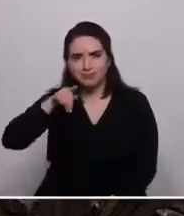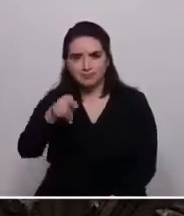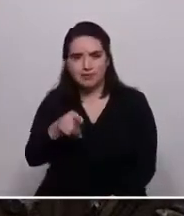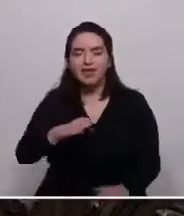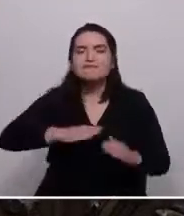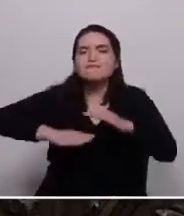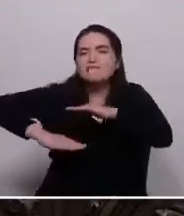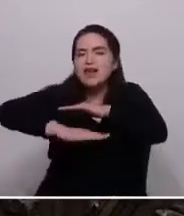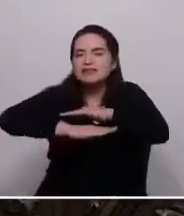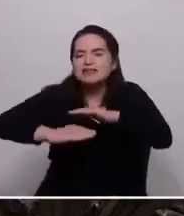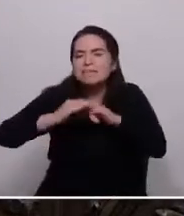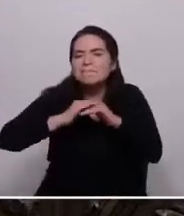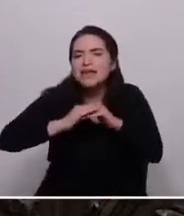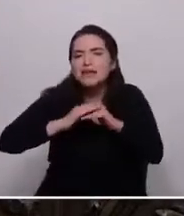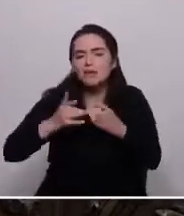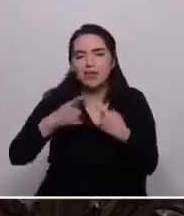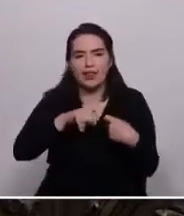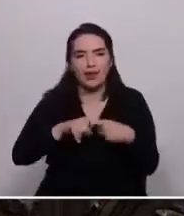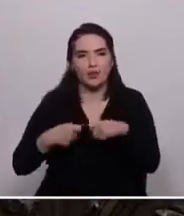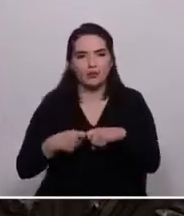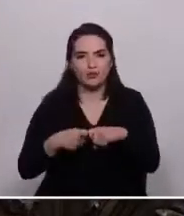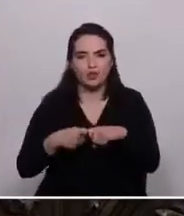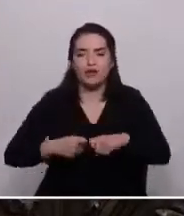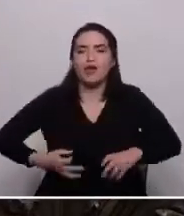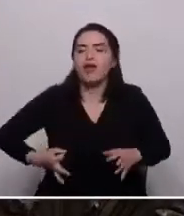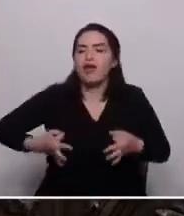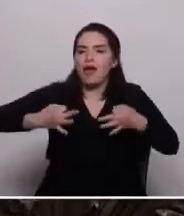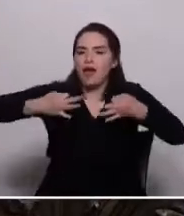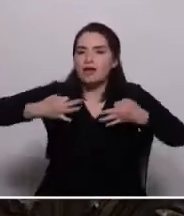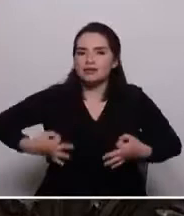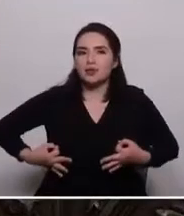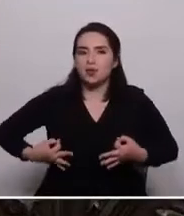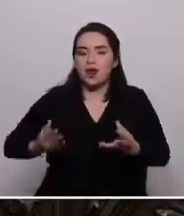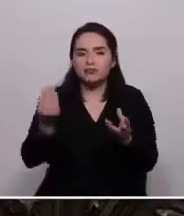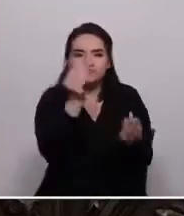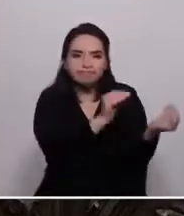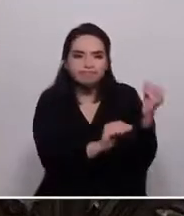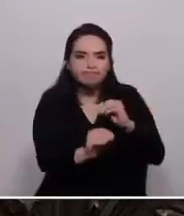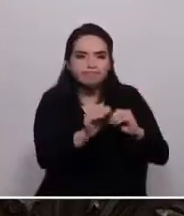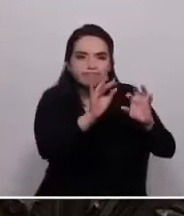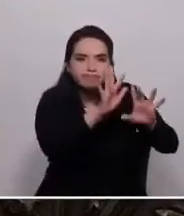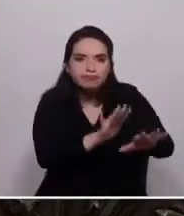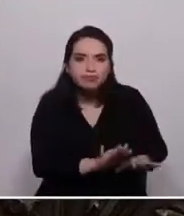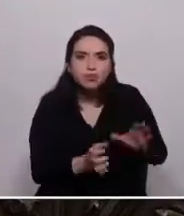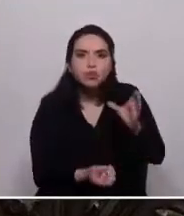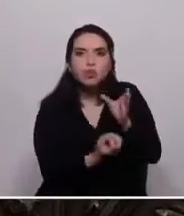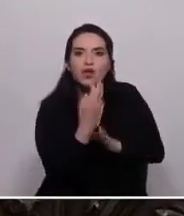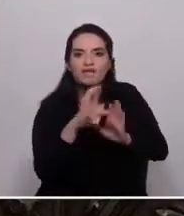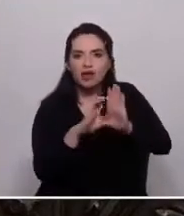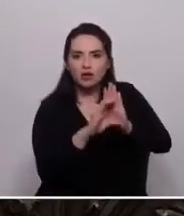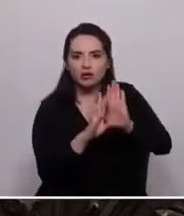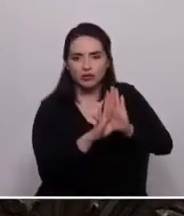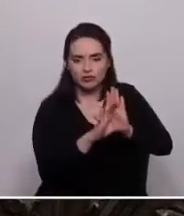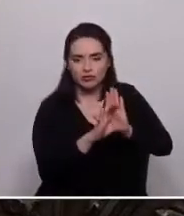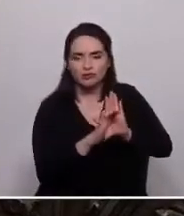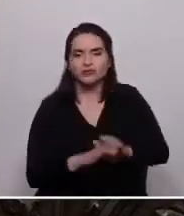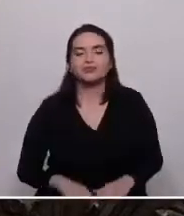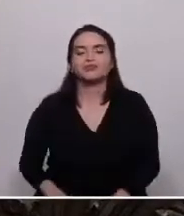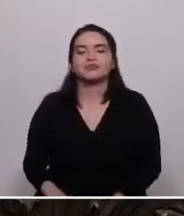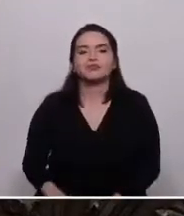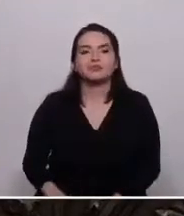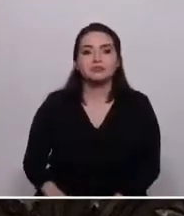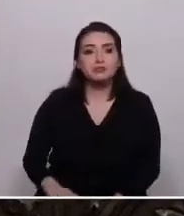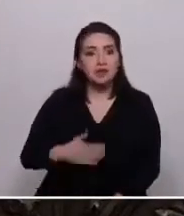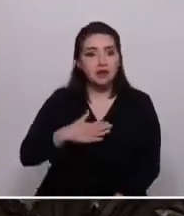mínima de discusión para asegurar en la redacción de nuestra nueva Constitución. Queremos que nuestras